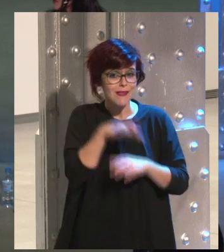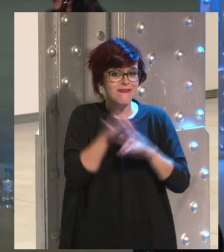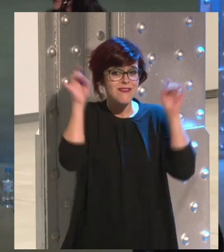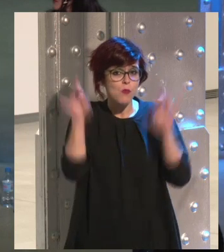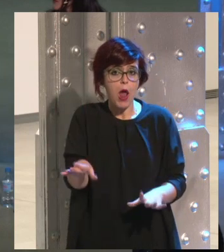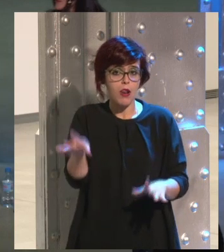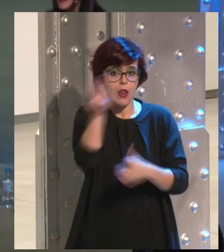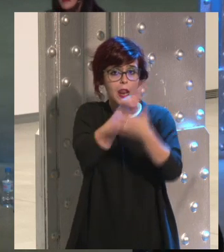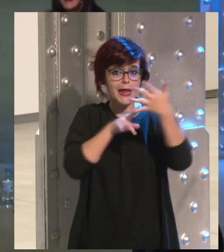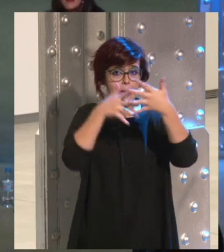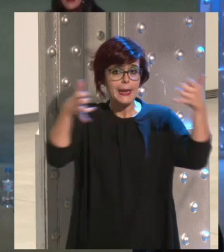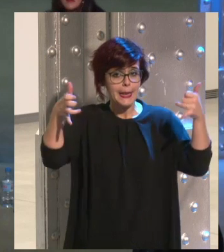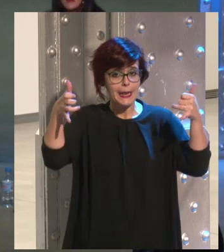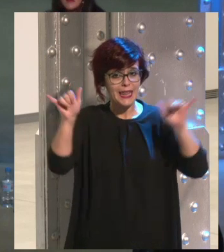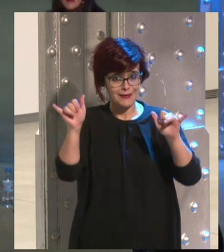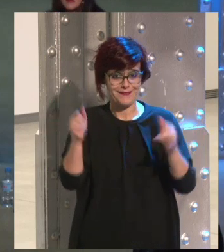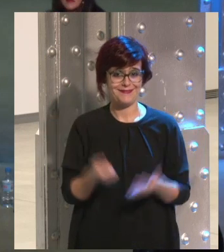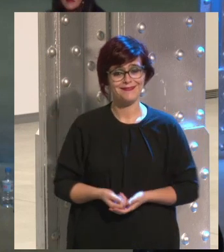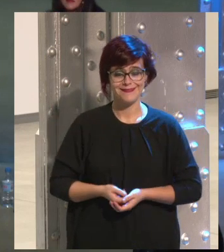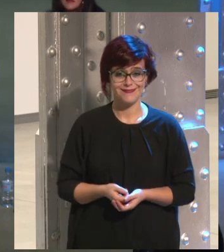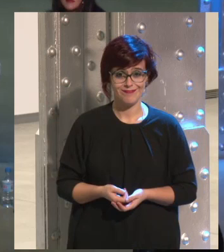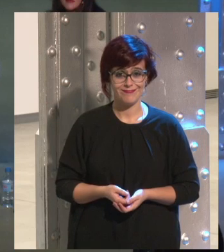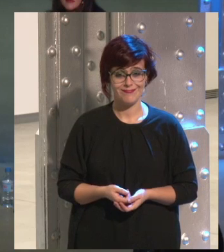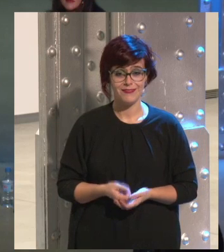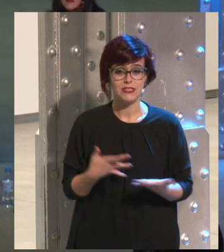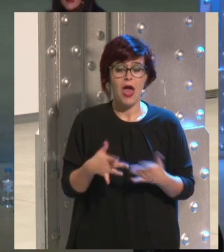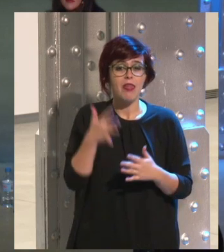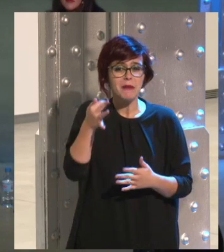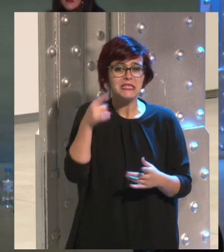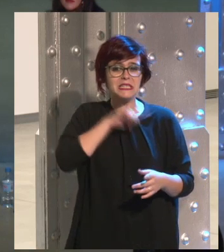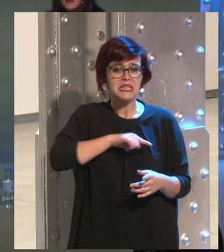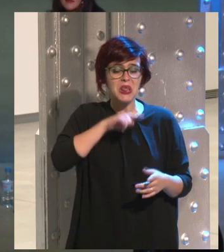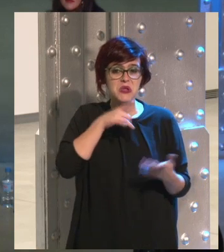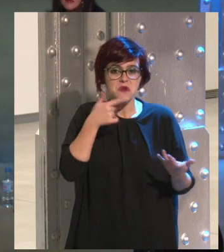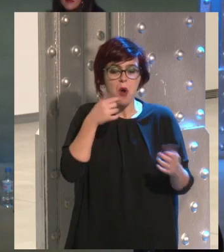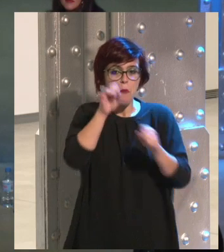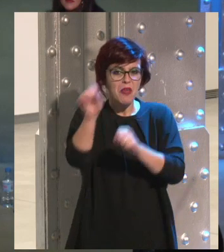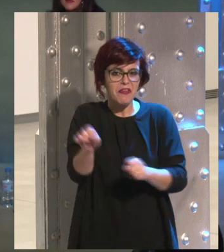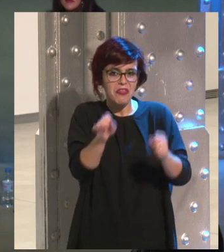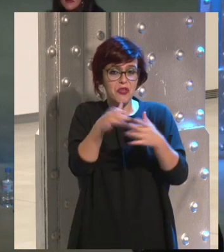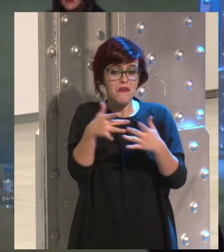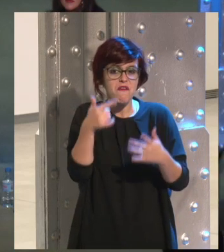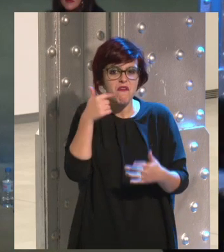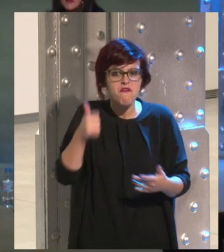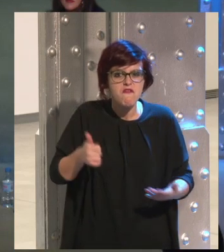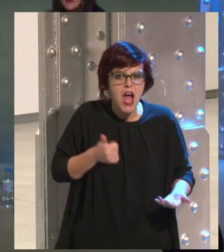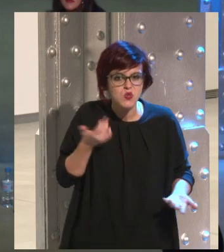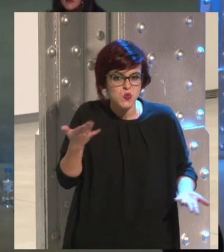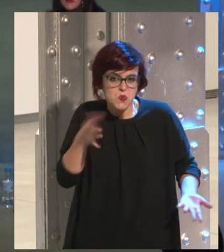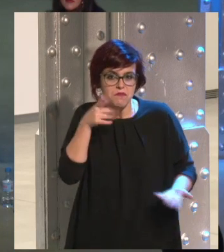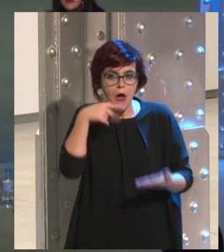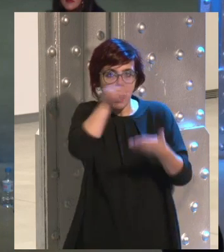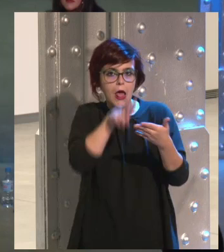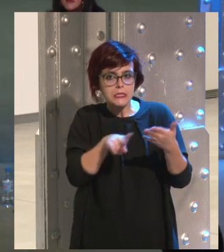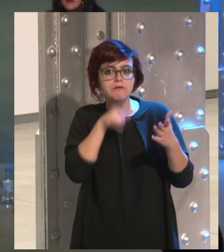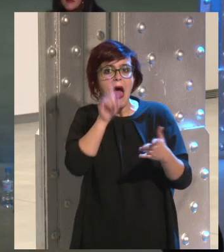hecho en Estados Unidos demuestran que además generan una sensación de protección falsa que es lo que más preocupa en estos momentos.